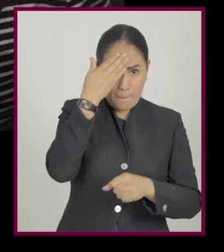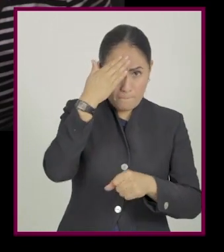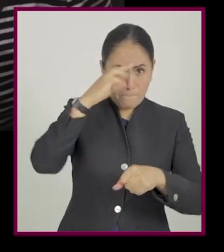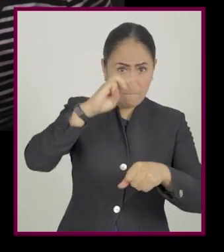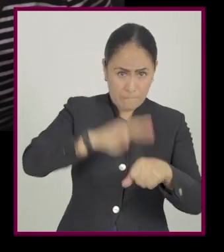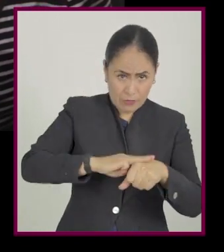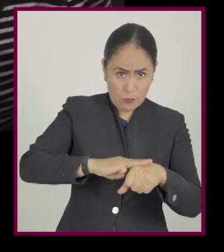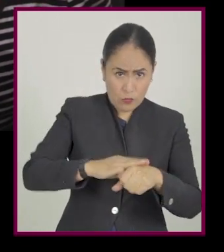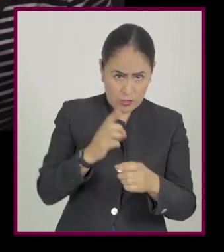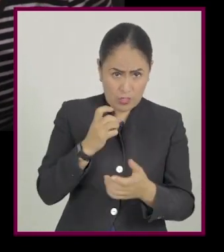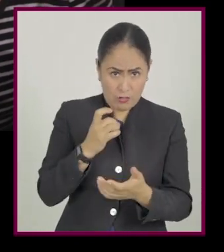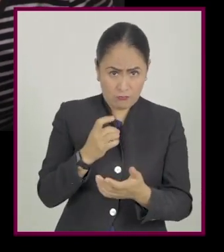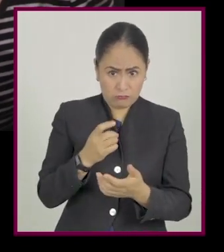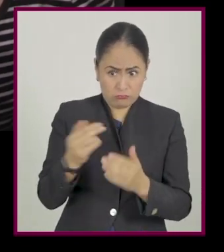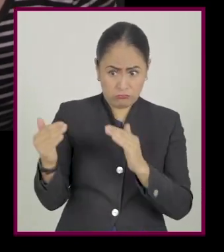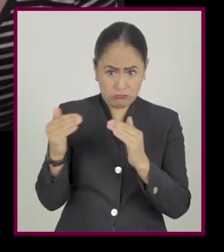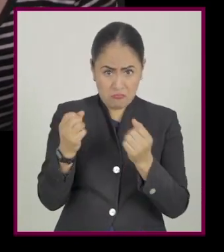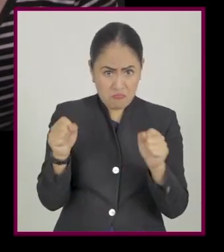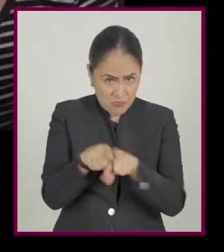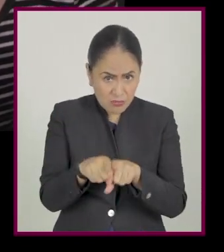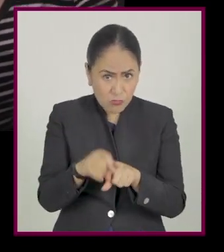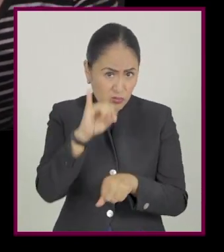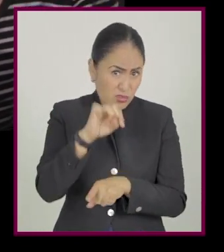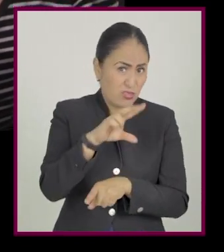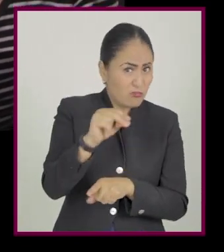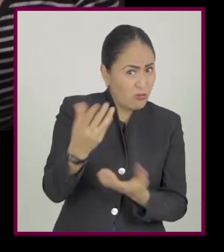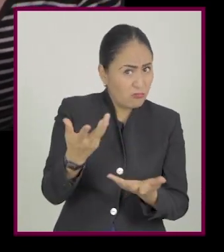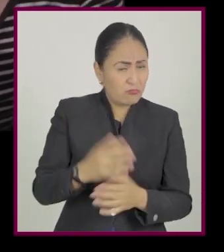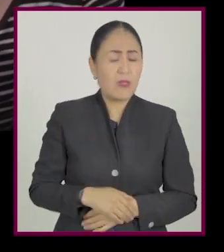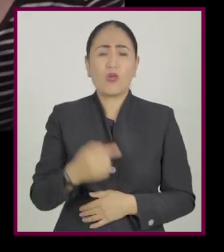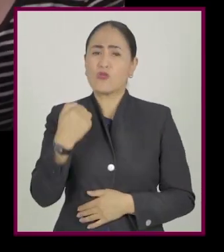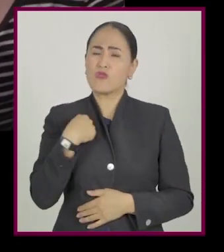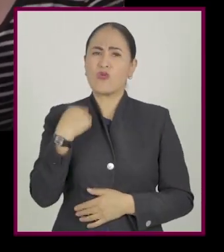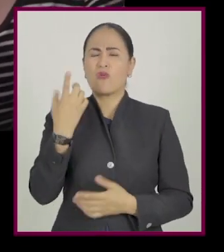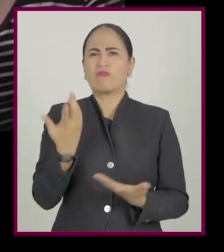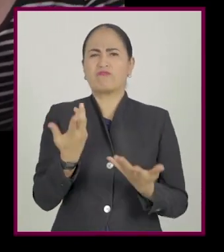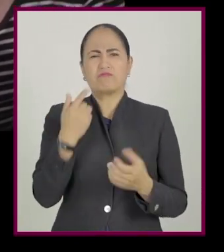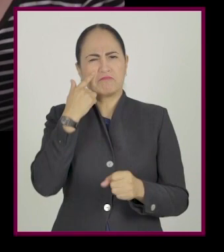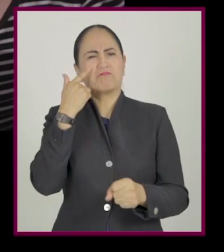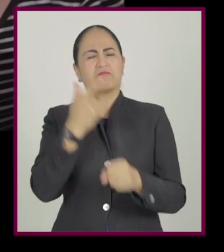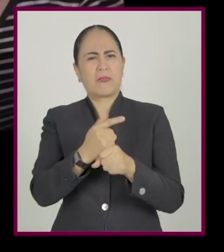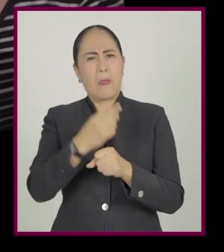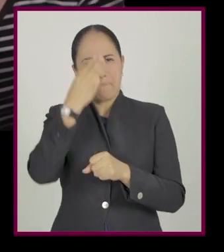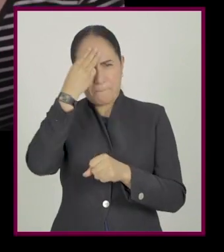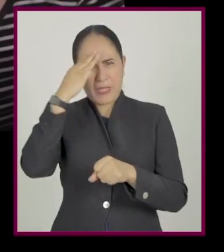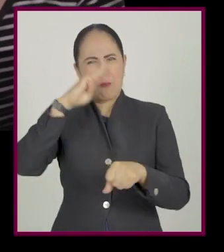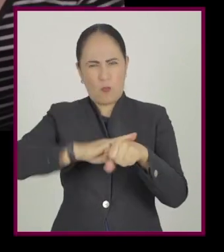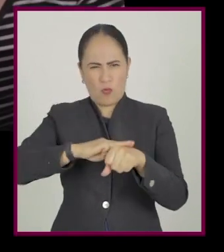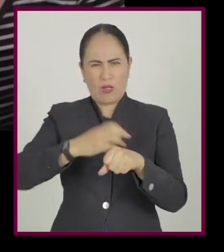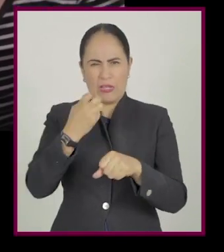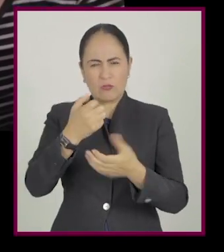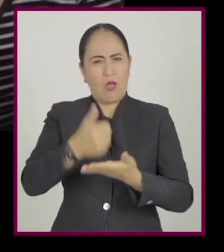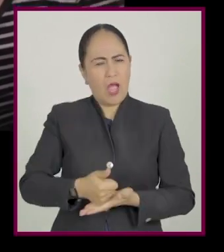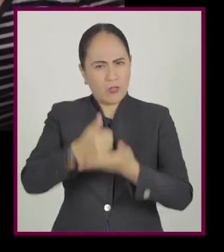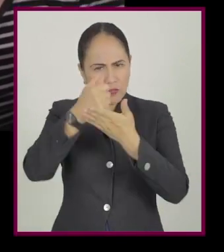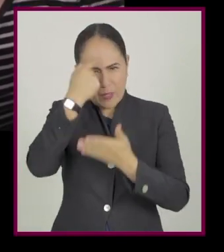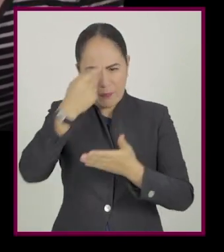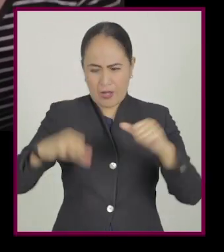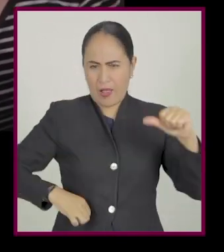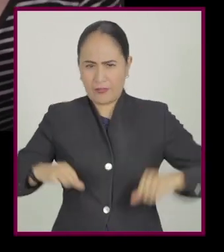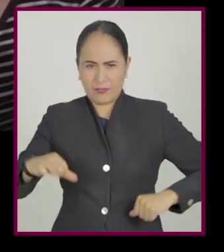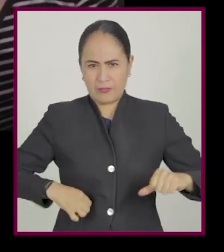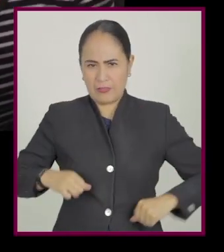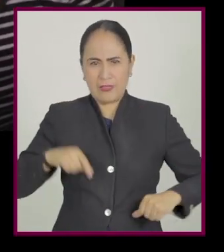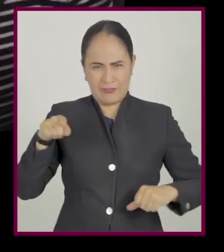no es lo mismo que la memoria. ¿Es cierto? Pero me he dado cuenta que la memoria me ayuda mucho para